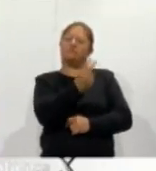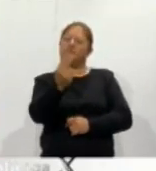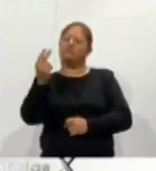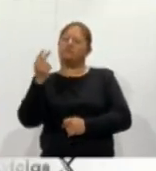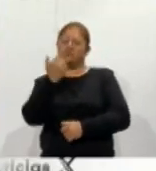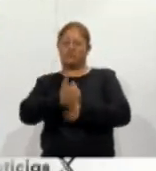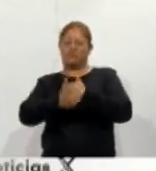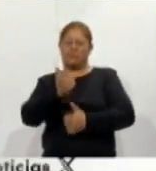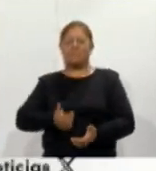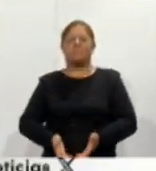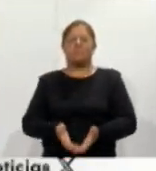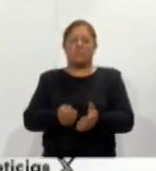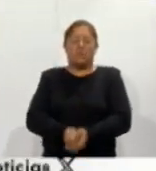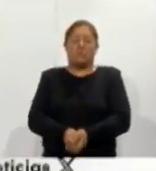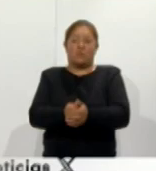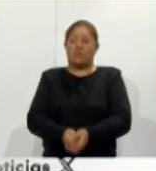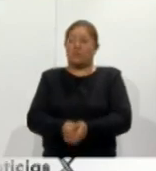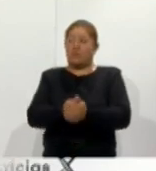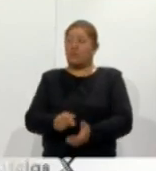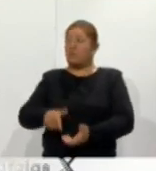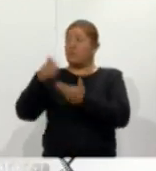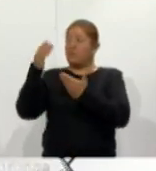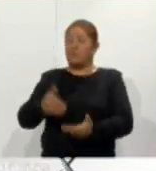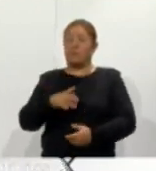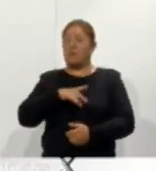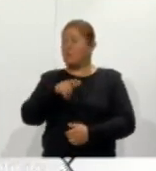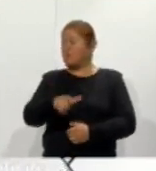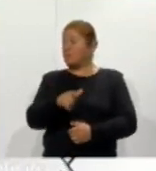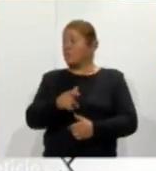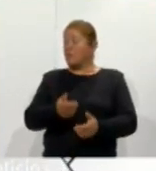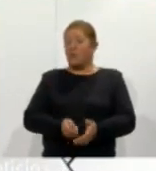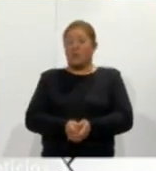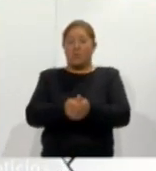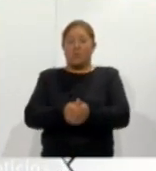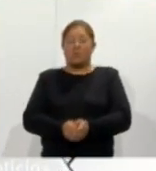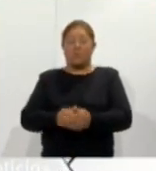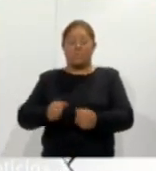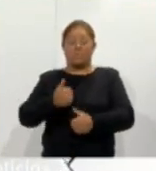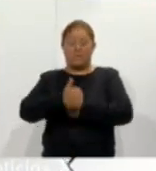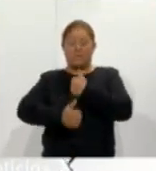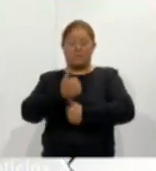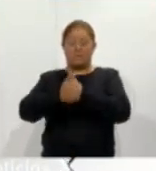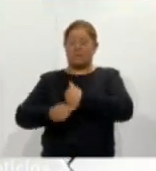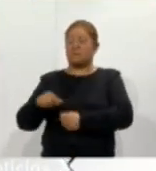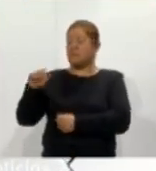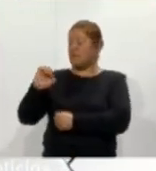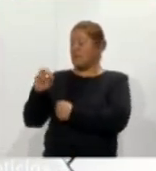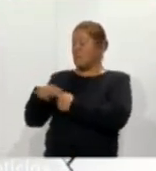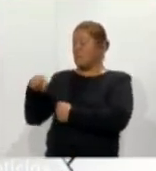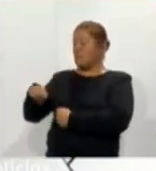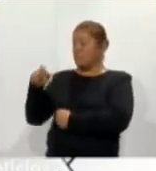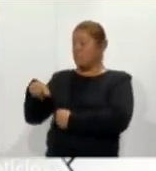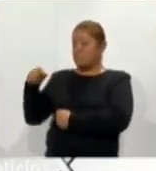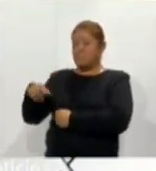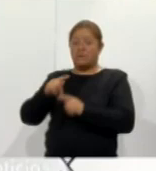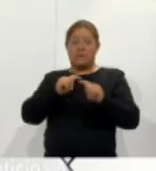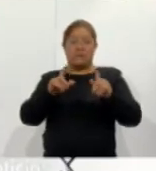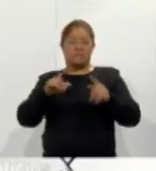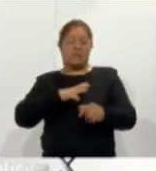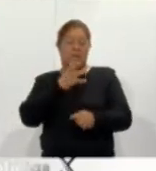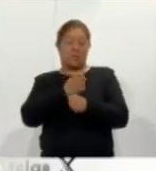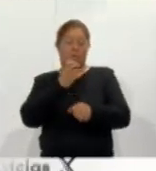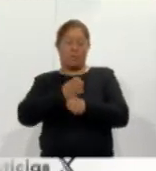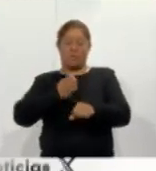ajuste histórica al recibir una competencia que tenía 20 años de no salir de Europa Tlaxcala se convertirá en el cuarto estado de la